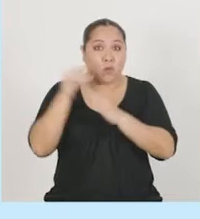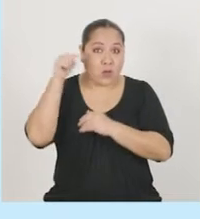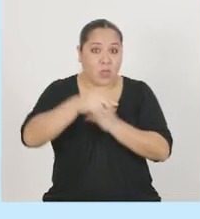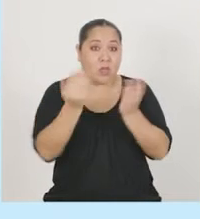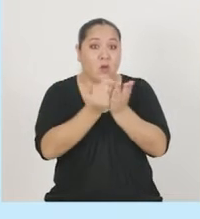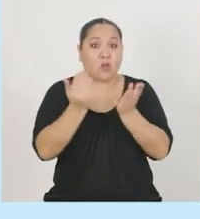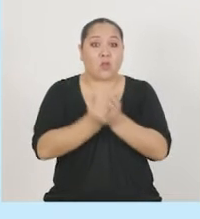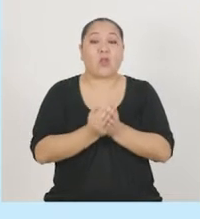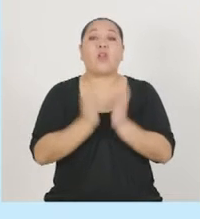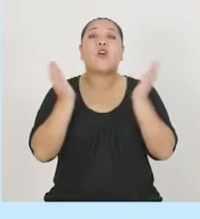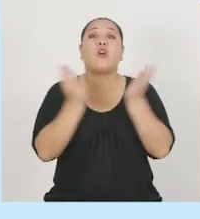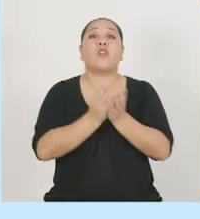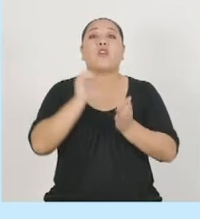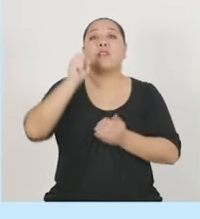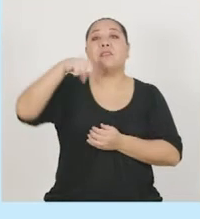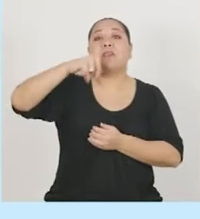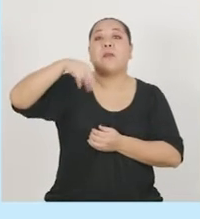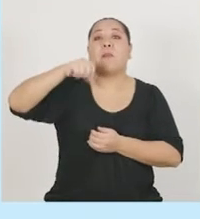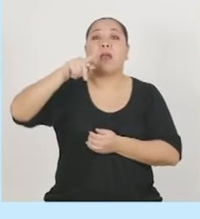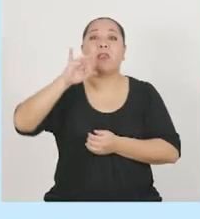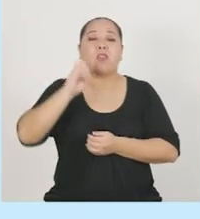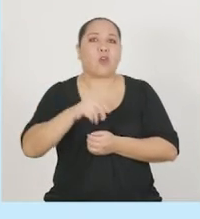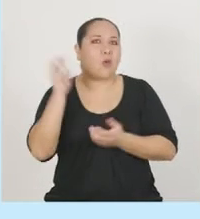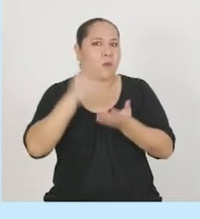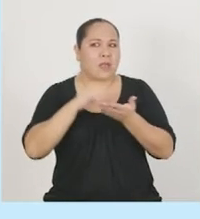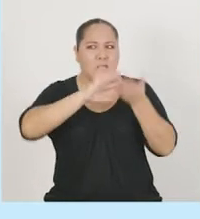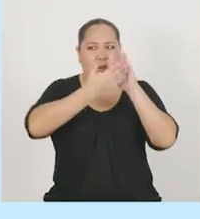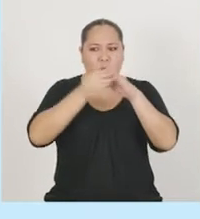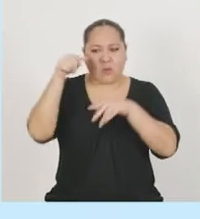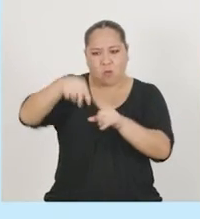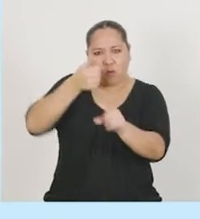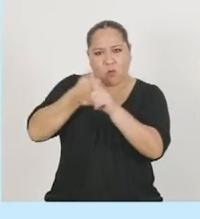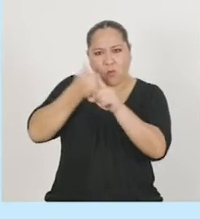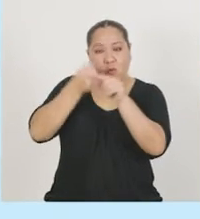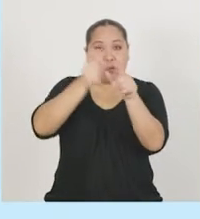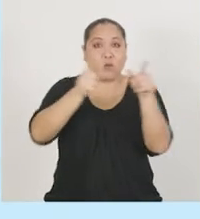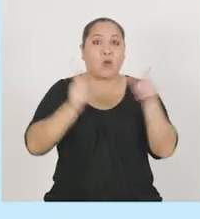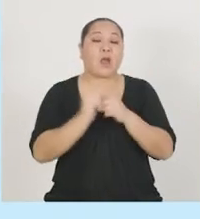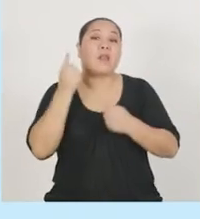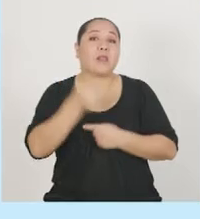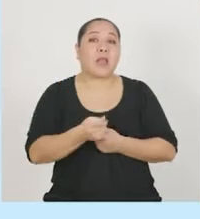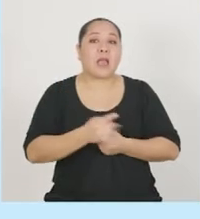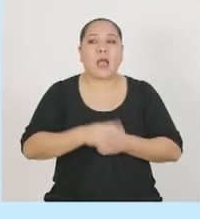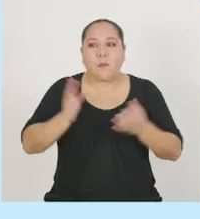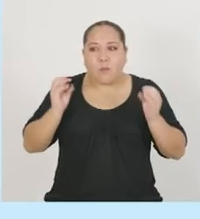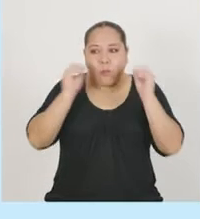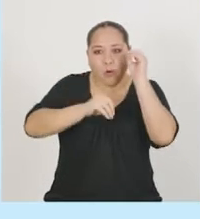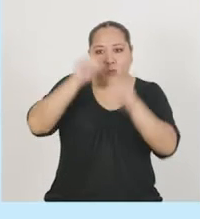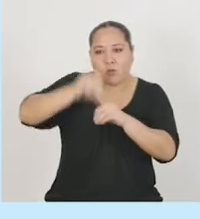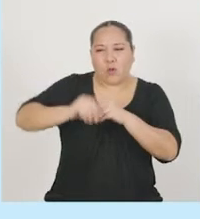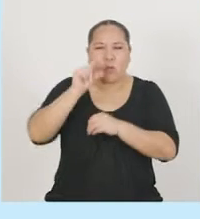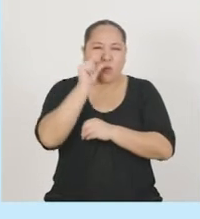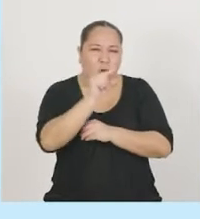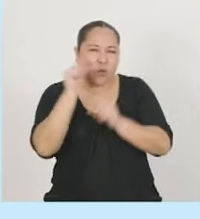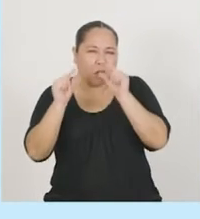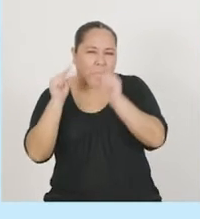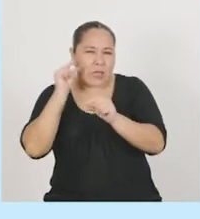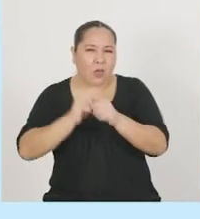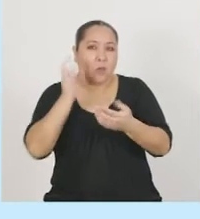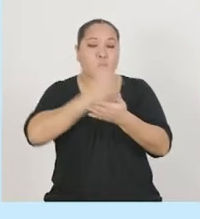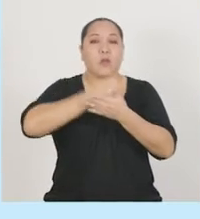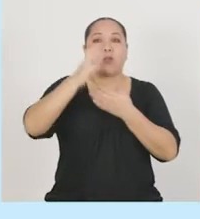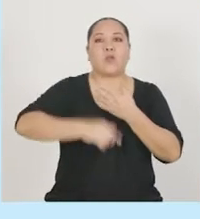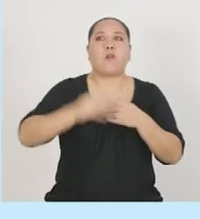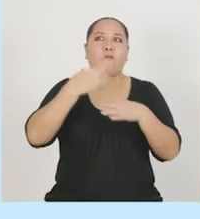Mateo de Huancho, y más aún a los pobladores de San Mateo, ya que han podido generar pequeños proyectos de emprendimiento de manera creativa